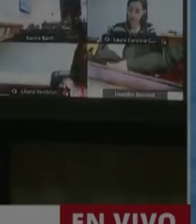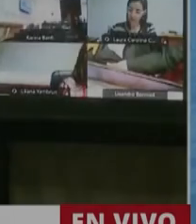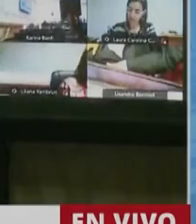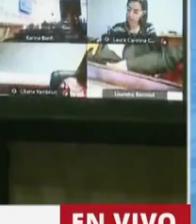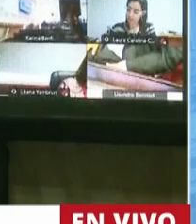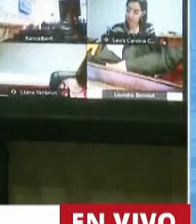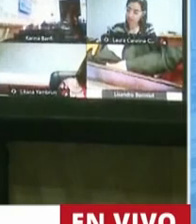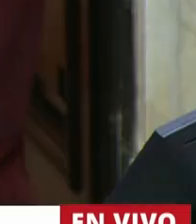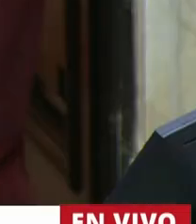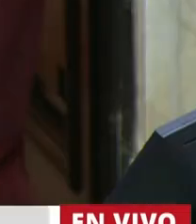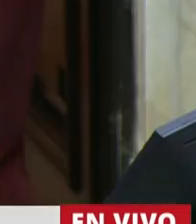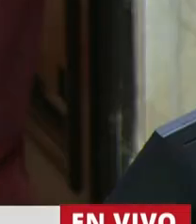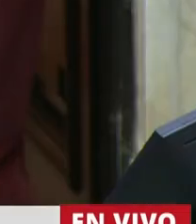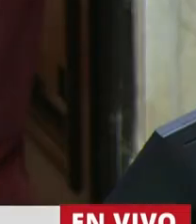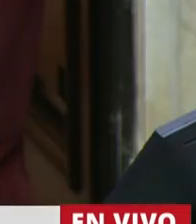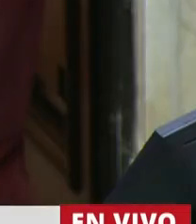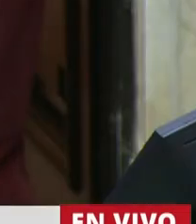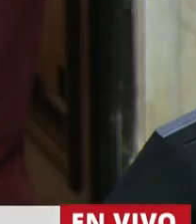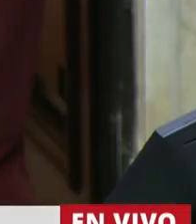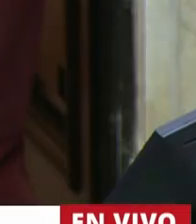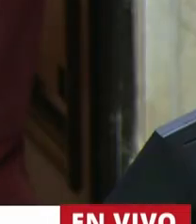La palabra la diputada Romina del Pla.